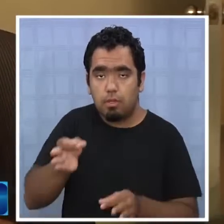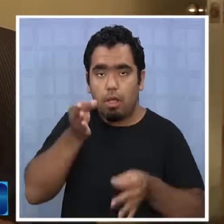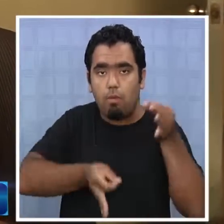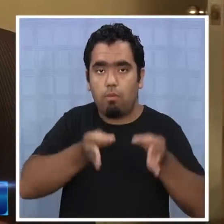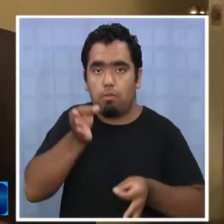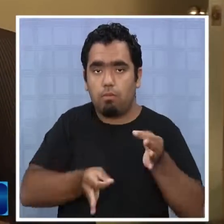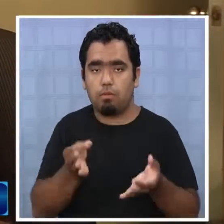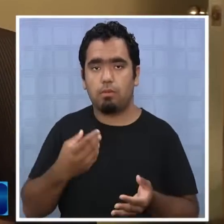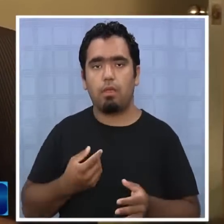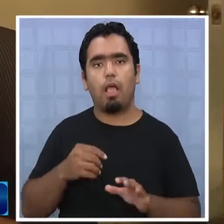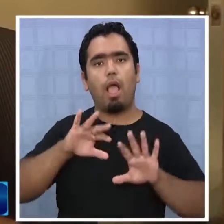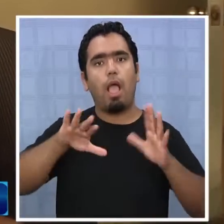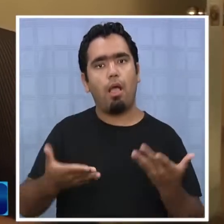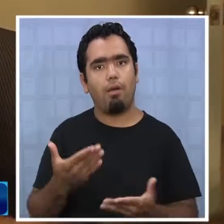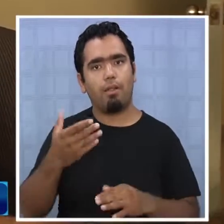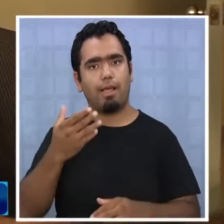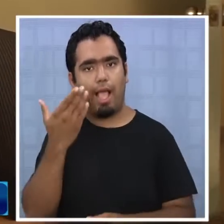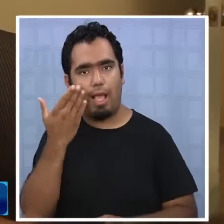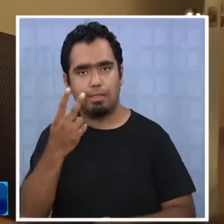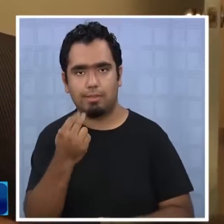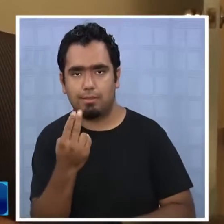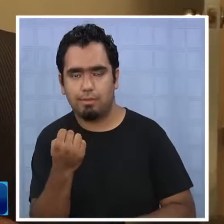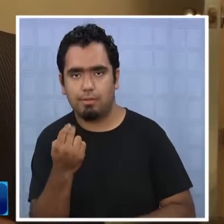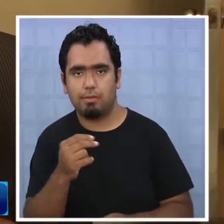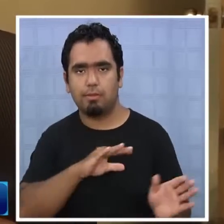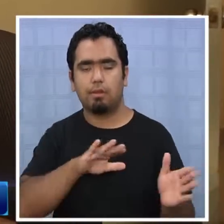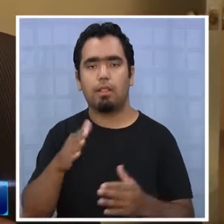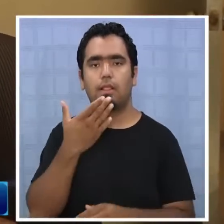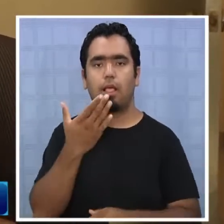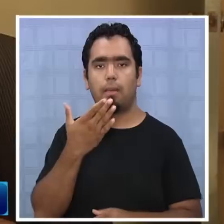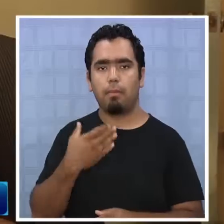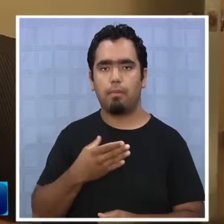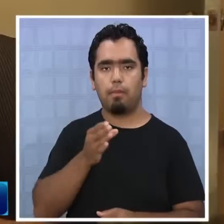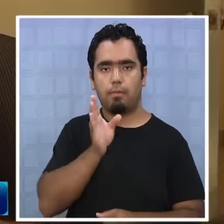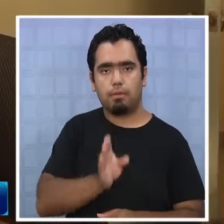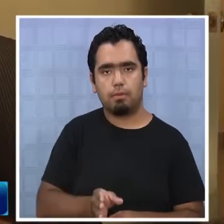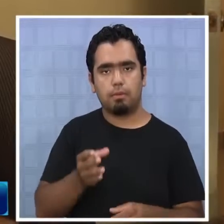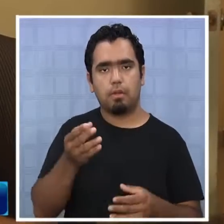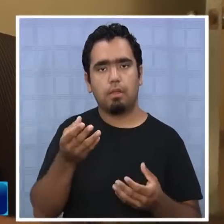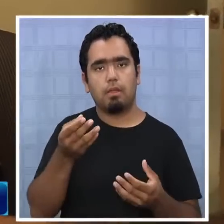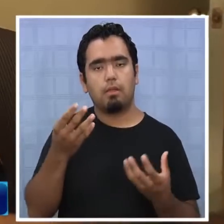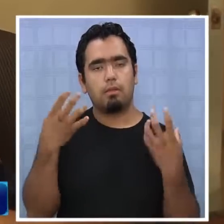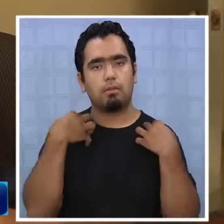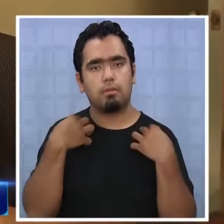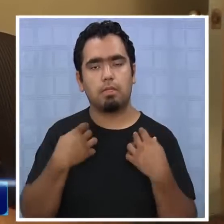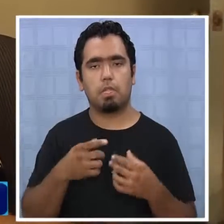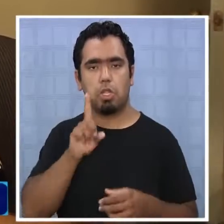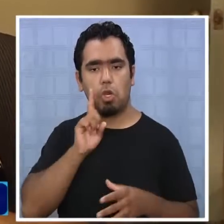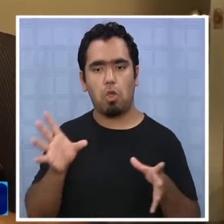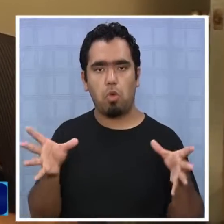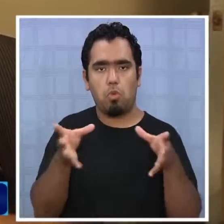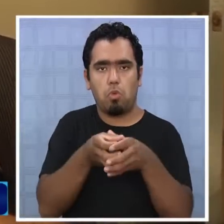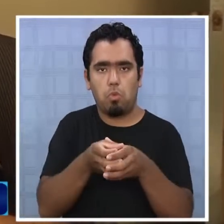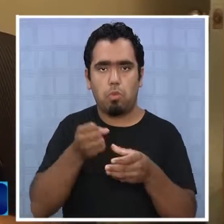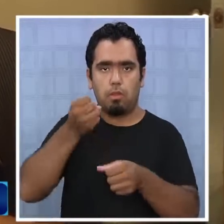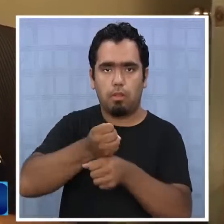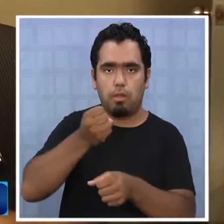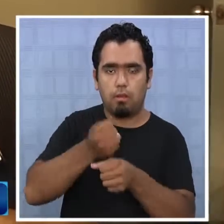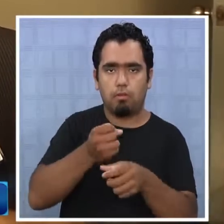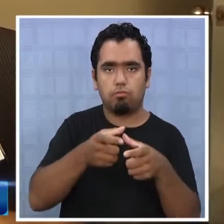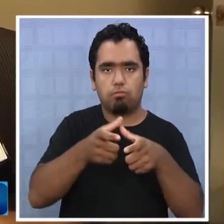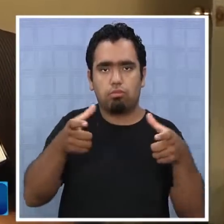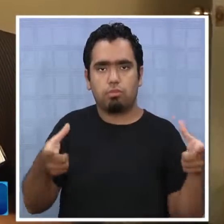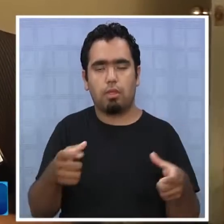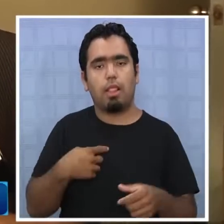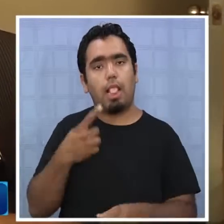no hay que olvidar que el juez del crimen también contaba con un equipo de trabajo mucho más amplio que le permitía hacer su trabajo.